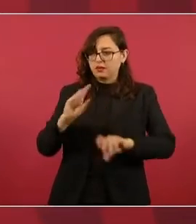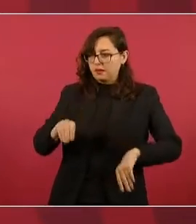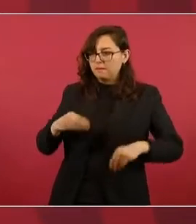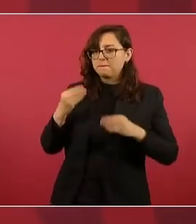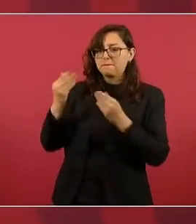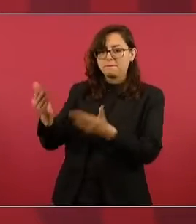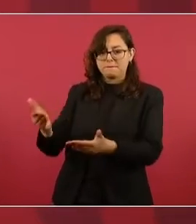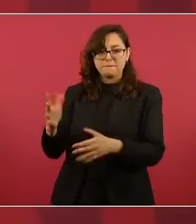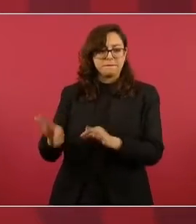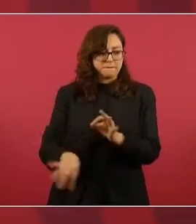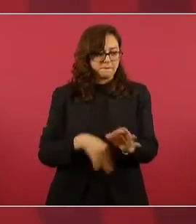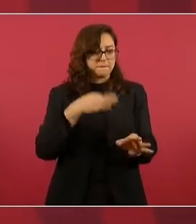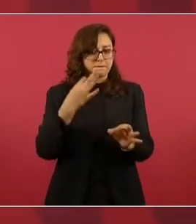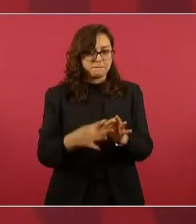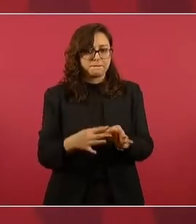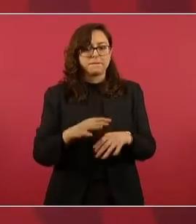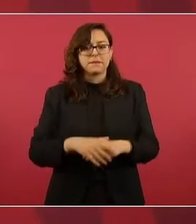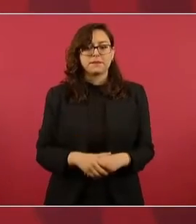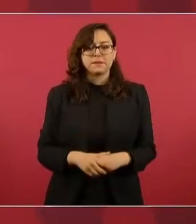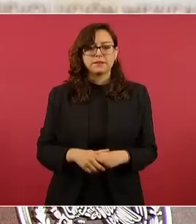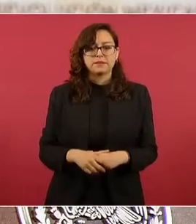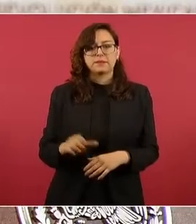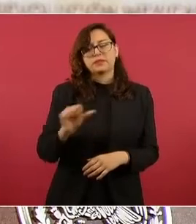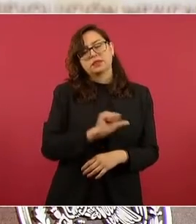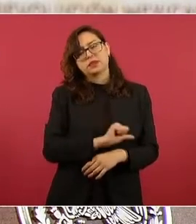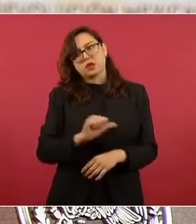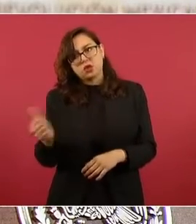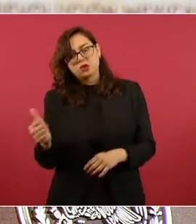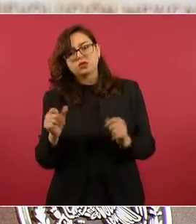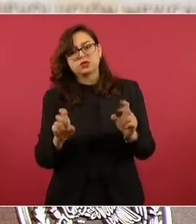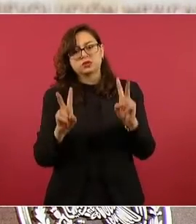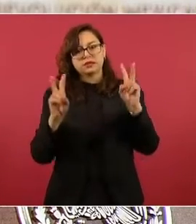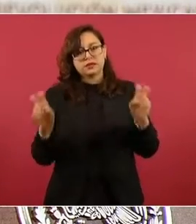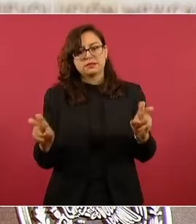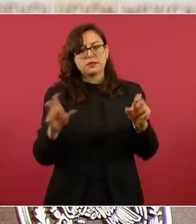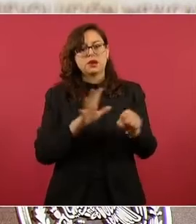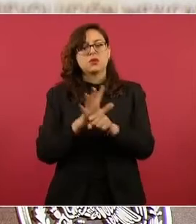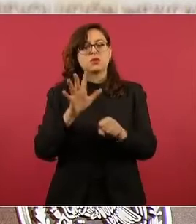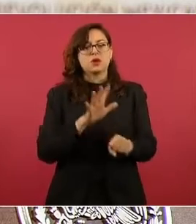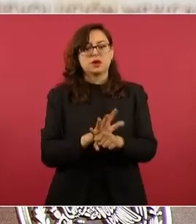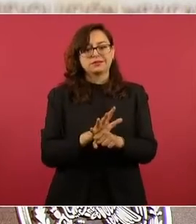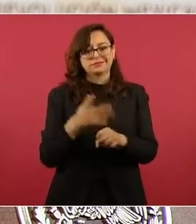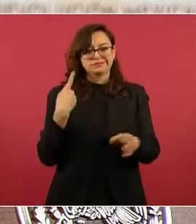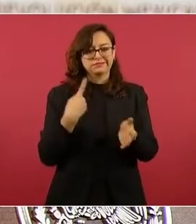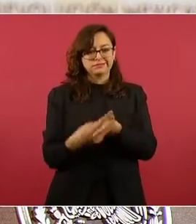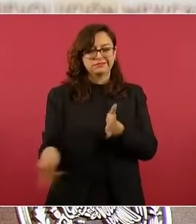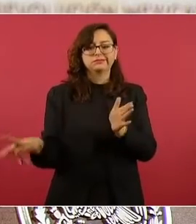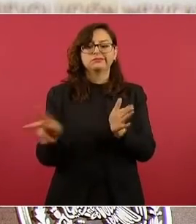también alguna inconformidad es sobre las plazas.